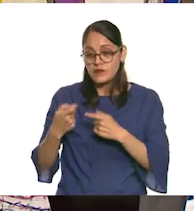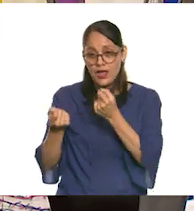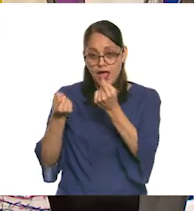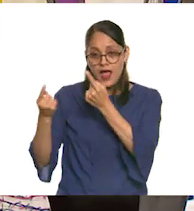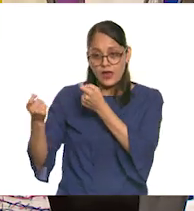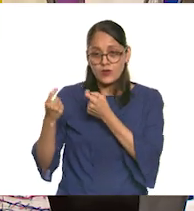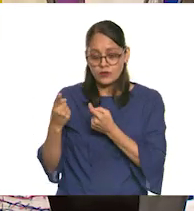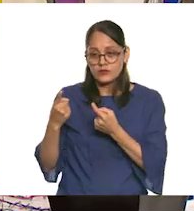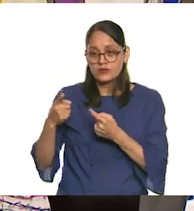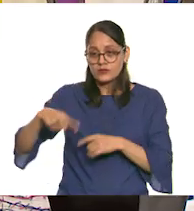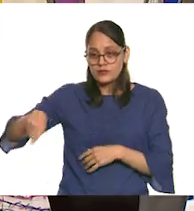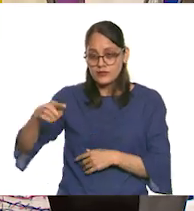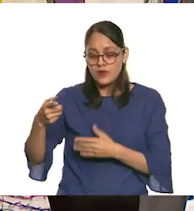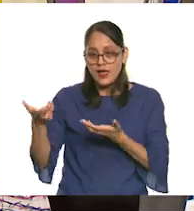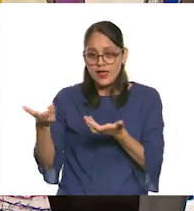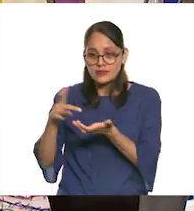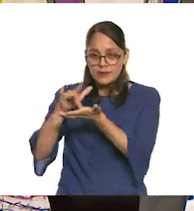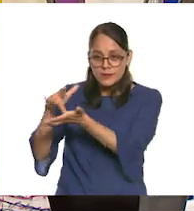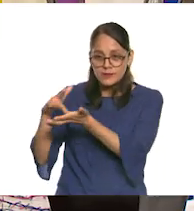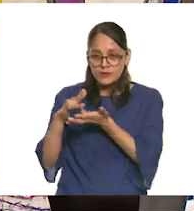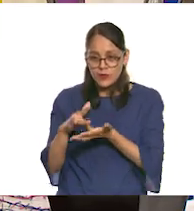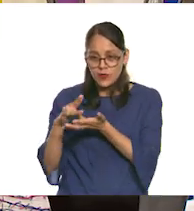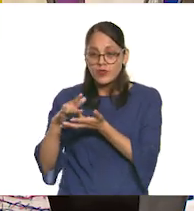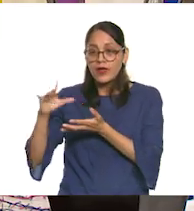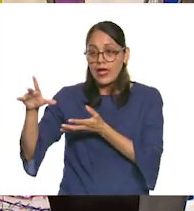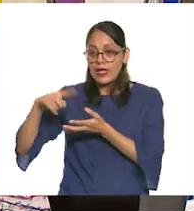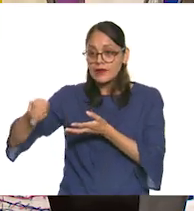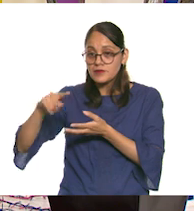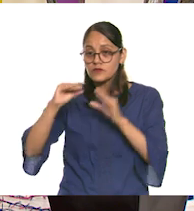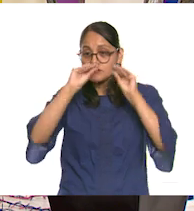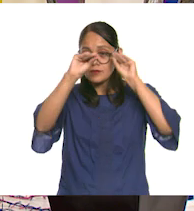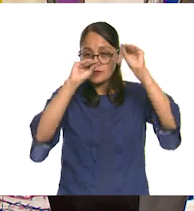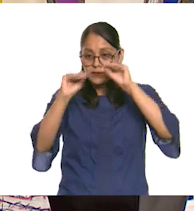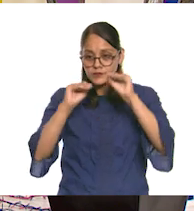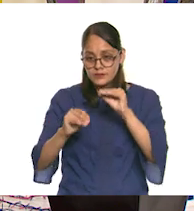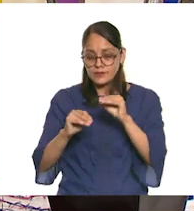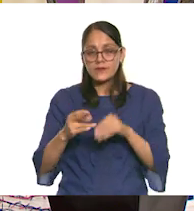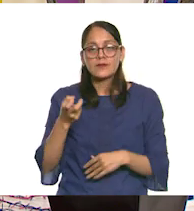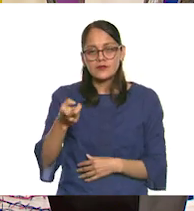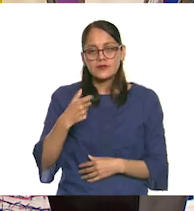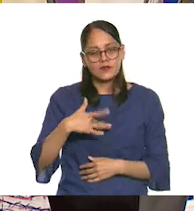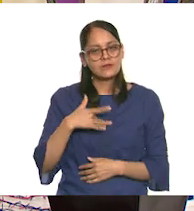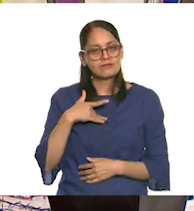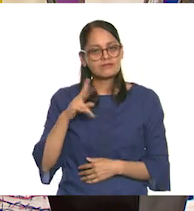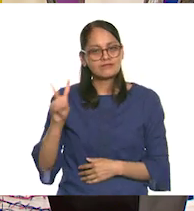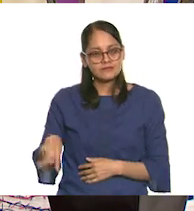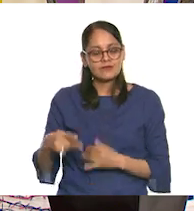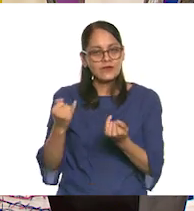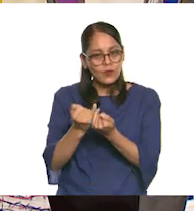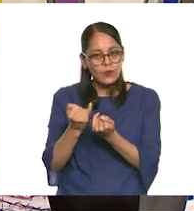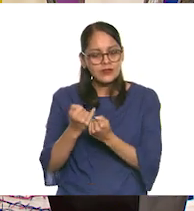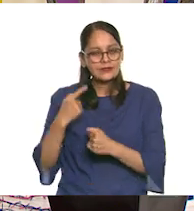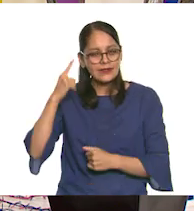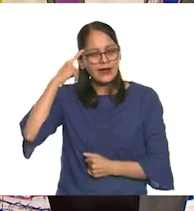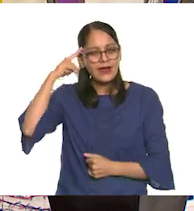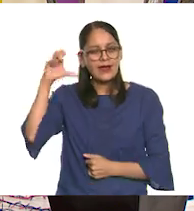momento de realizar estas instalaciones. justamente a mí eso me inspiró para pedirles a las niñas y a los niños que mandaran dibujos o